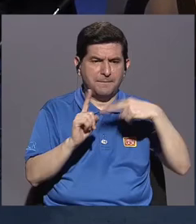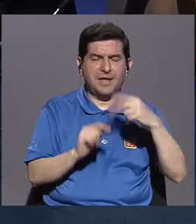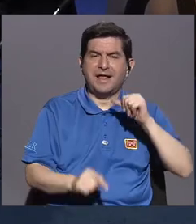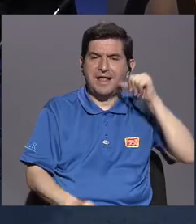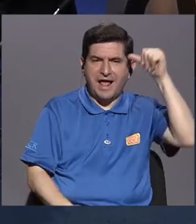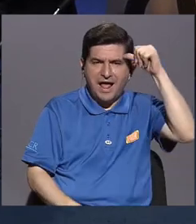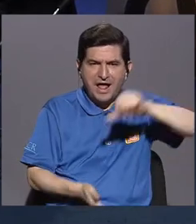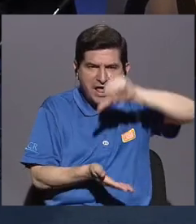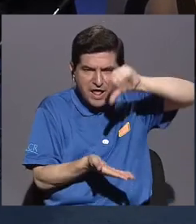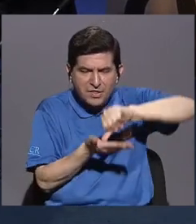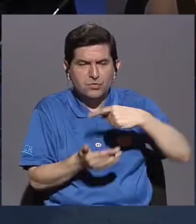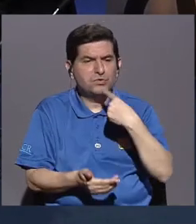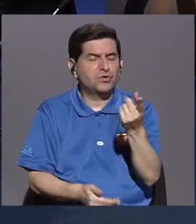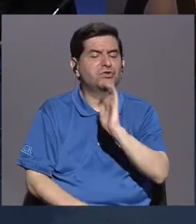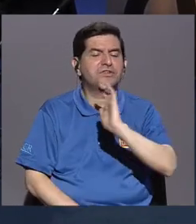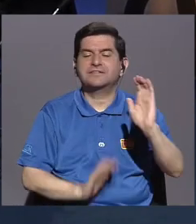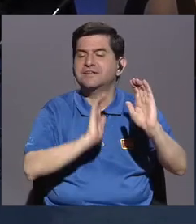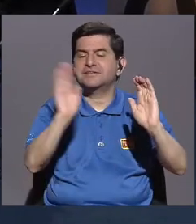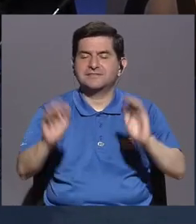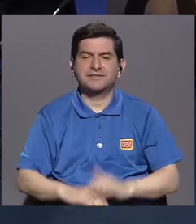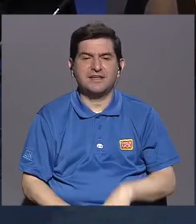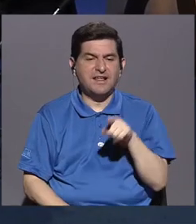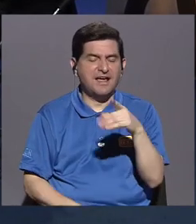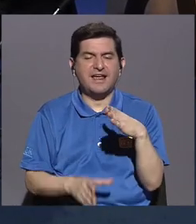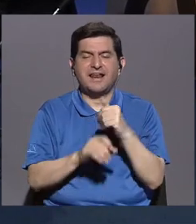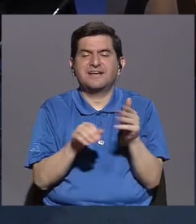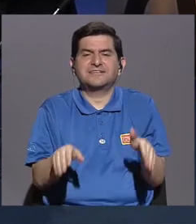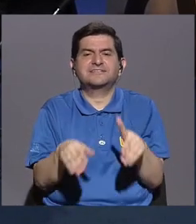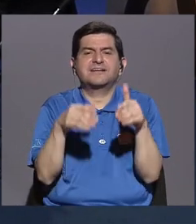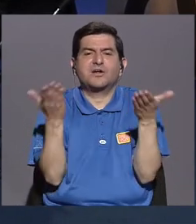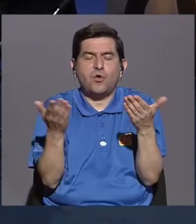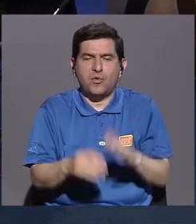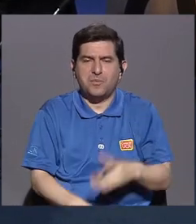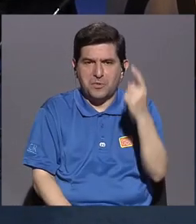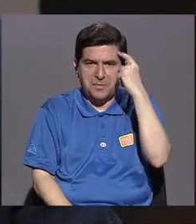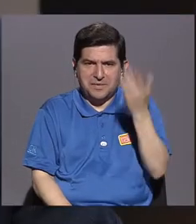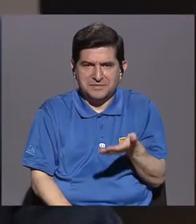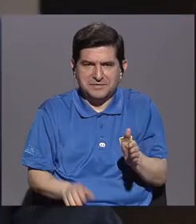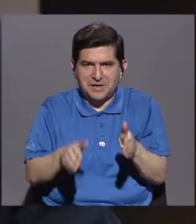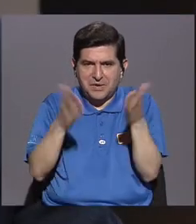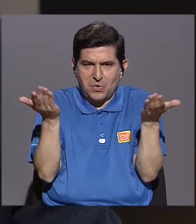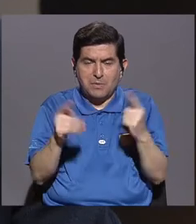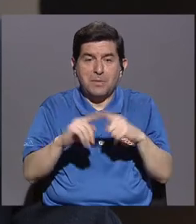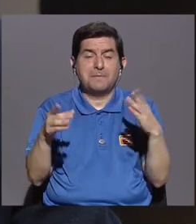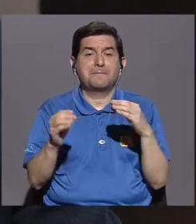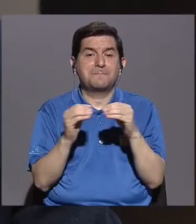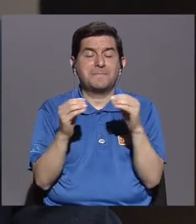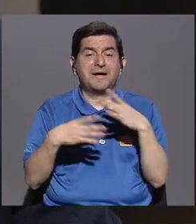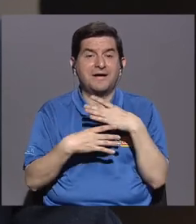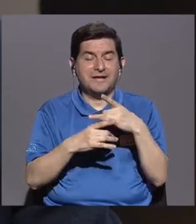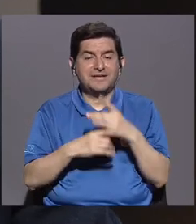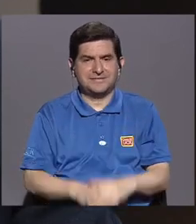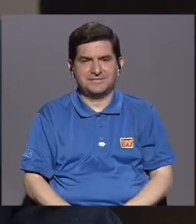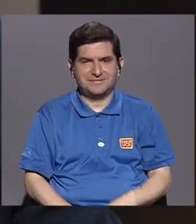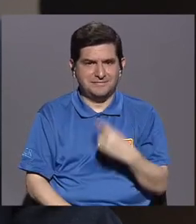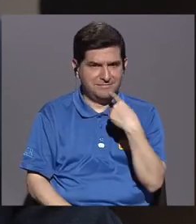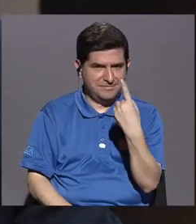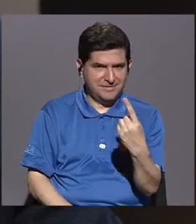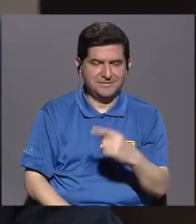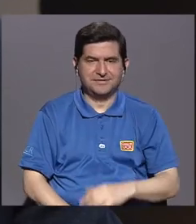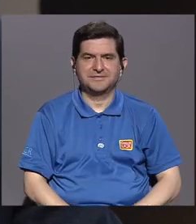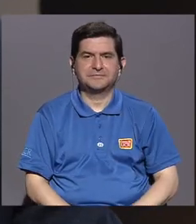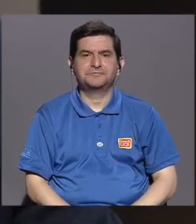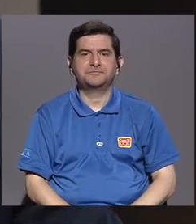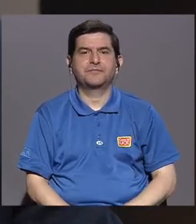adultocéntrica queremos decirle al niño cómo tiene que hacer las cosas, cómo tiene que pensar. Pero es más curioso el ejercicio de decirles, bueno,